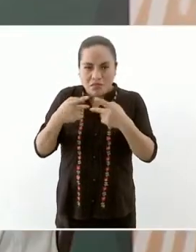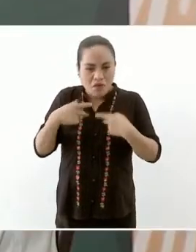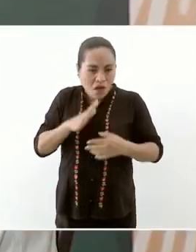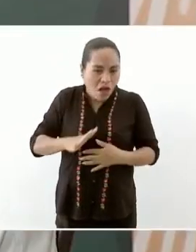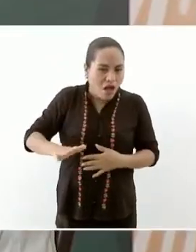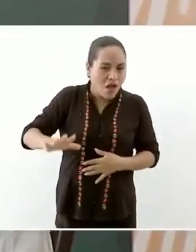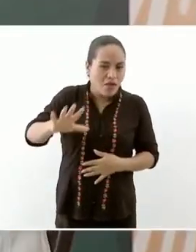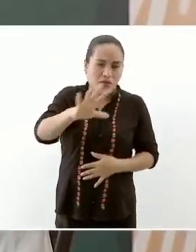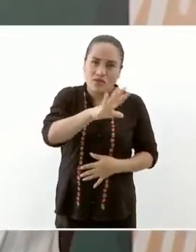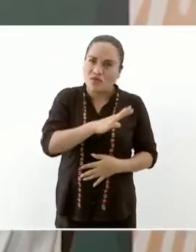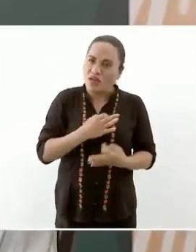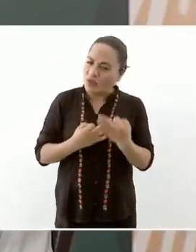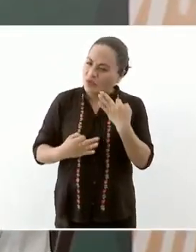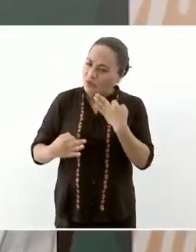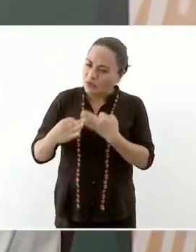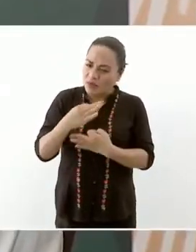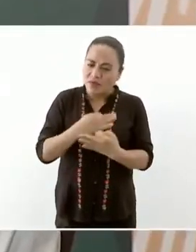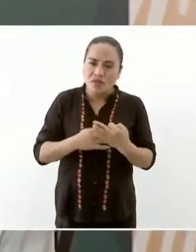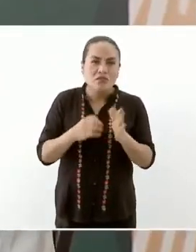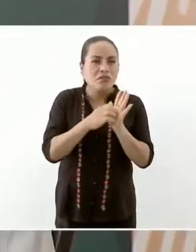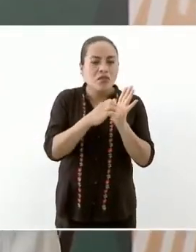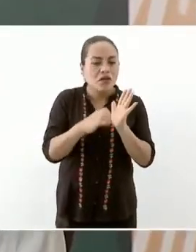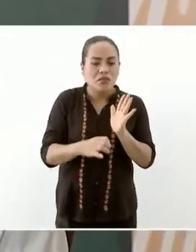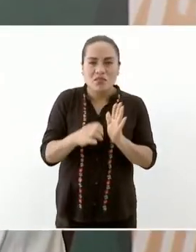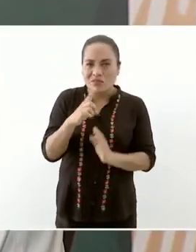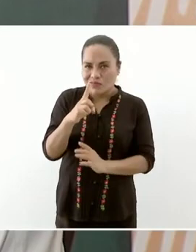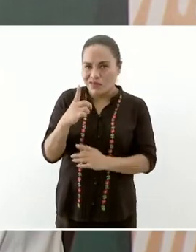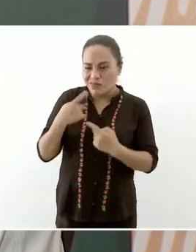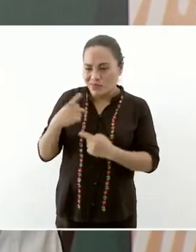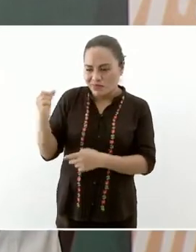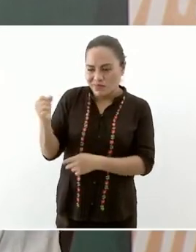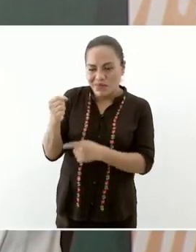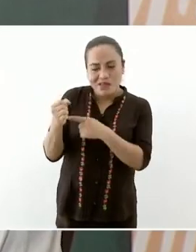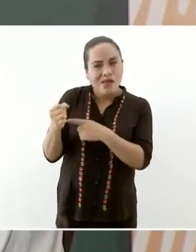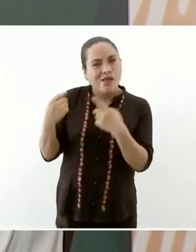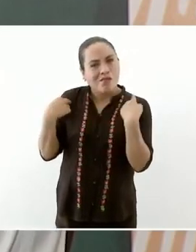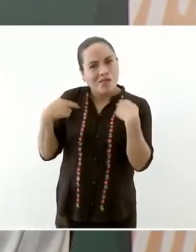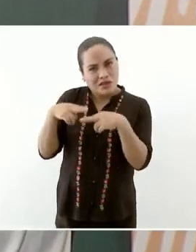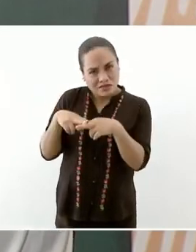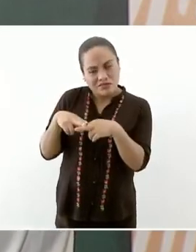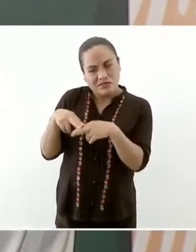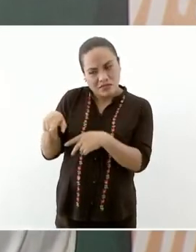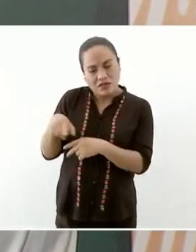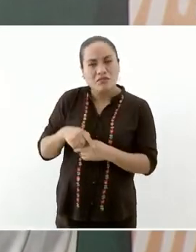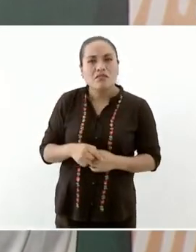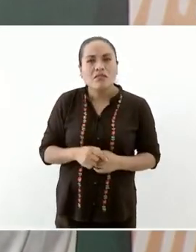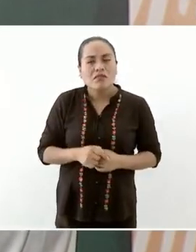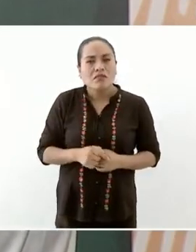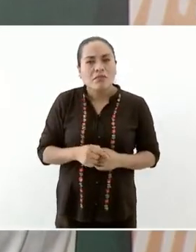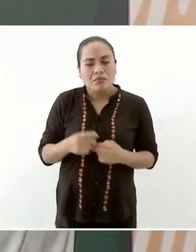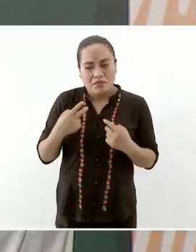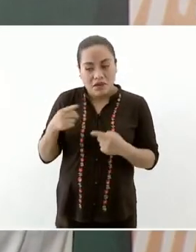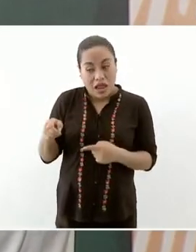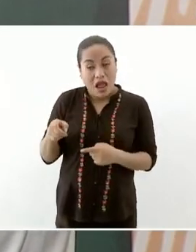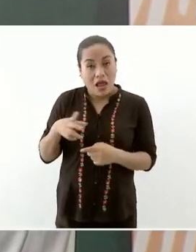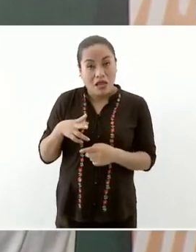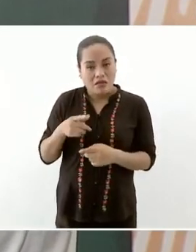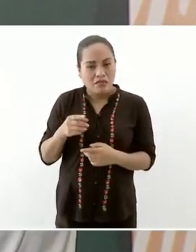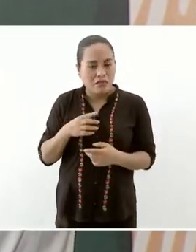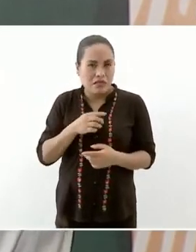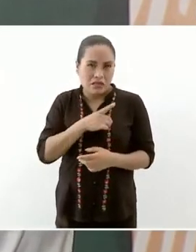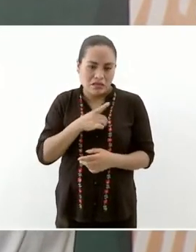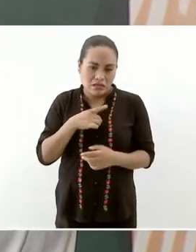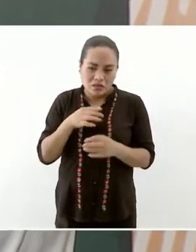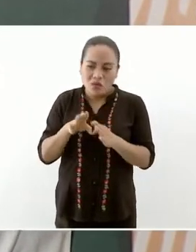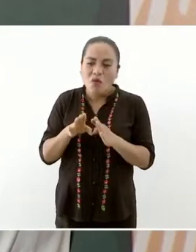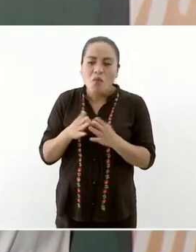a todos por ejemplo un maestro que debe de ser atendido en un hospital